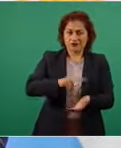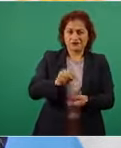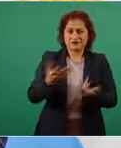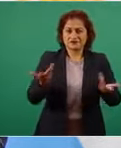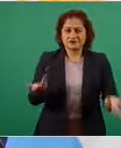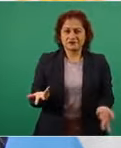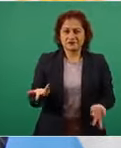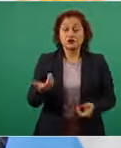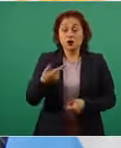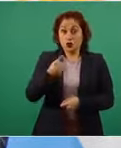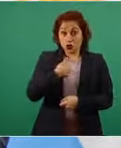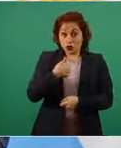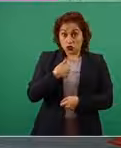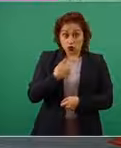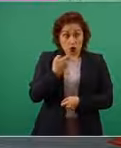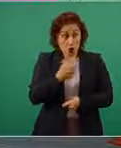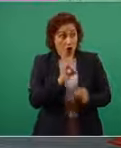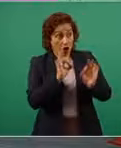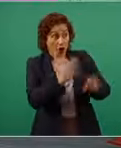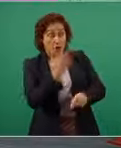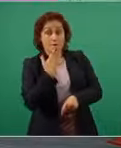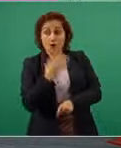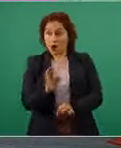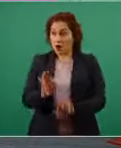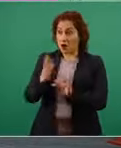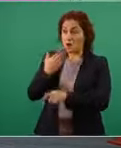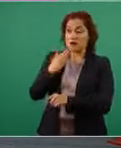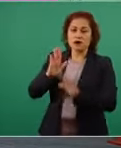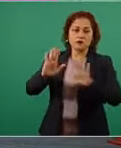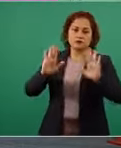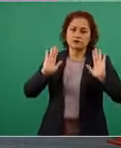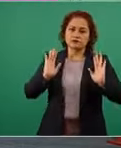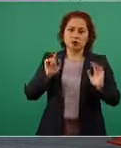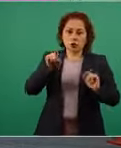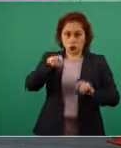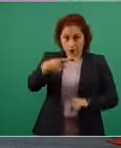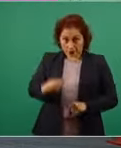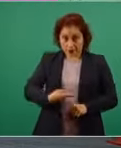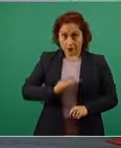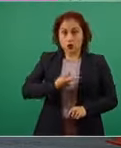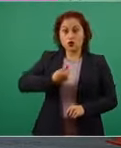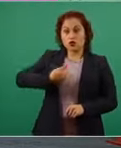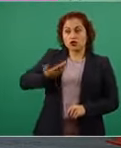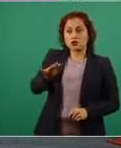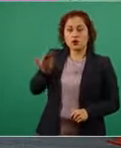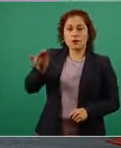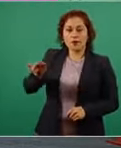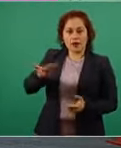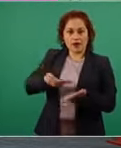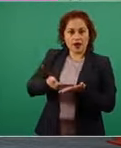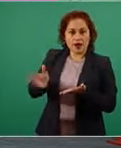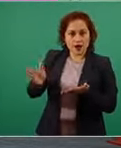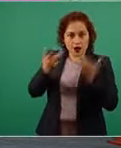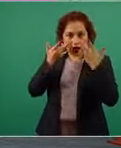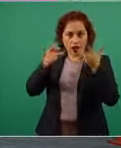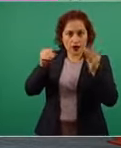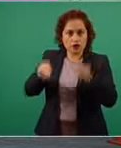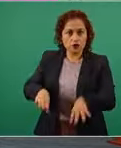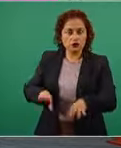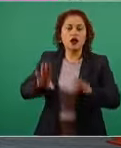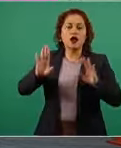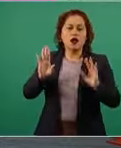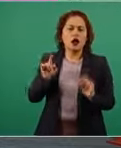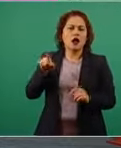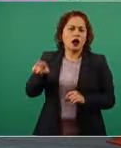eso a su pregunta de si voy a pedir más renuncias mire si hay más responsables y van a tener los que se tengan que ir